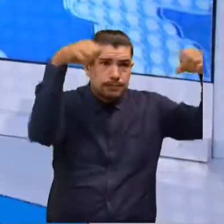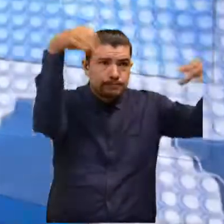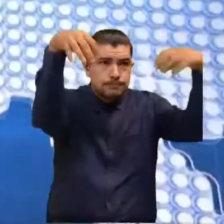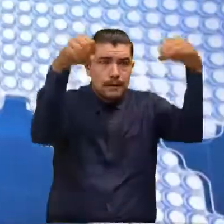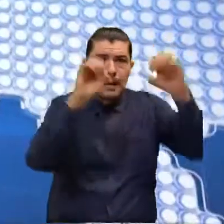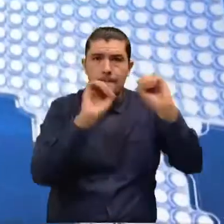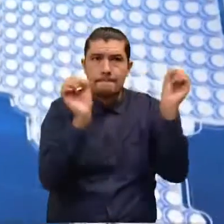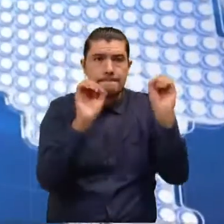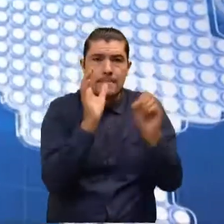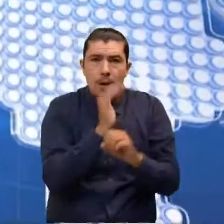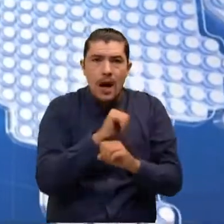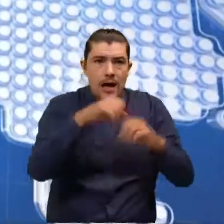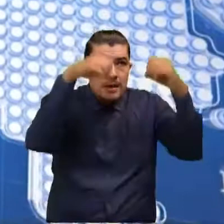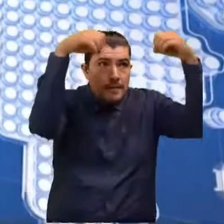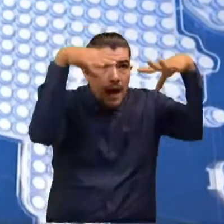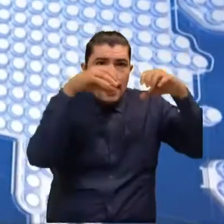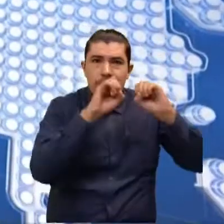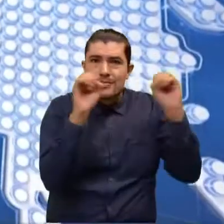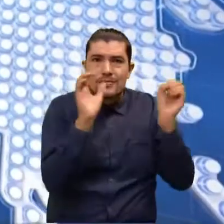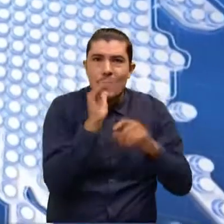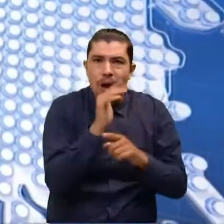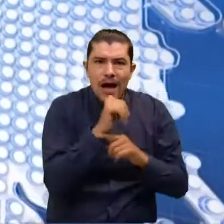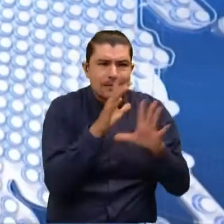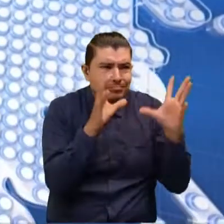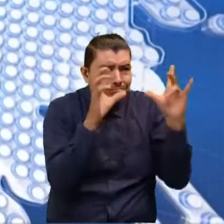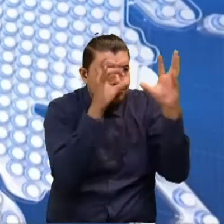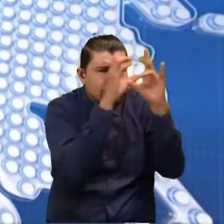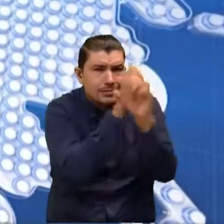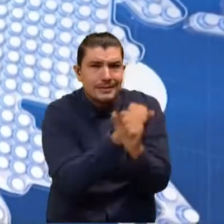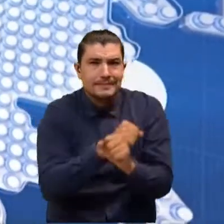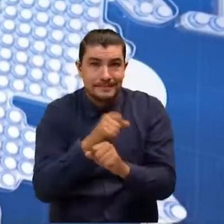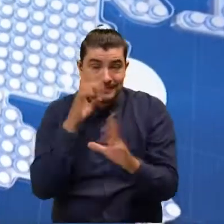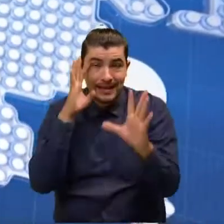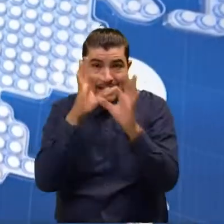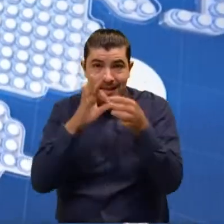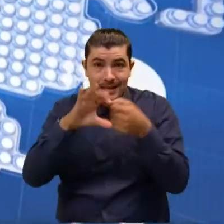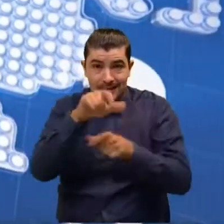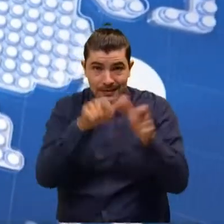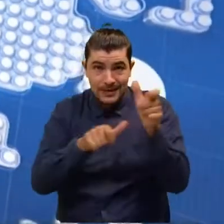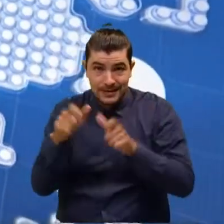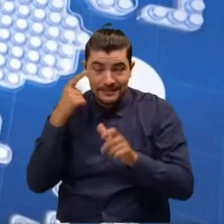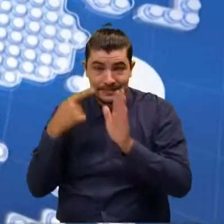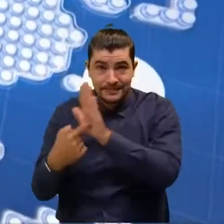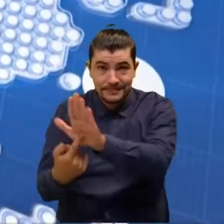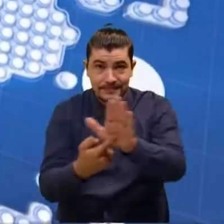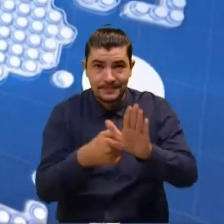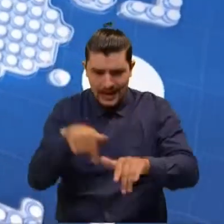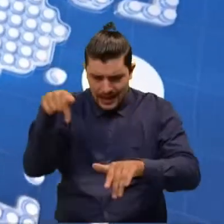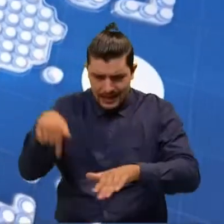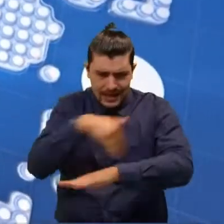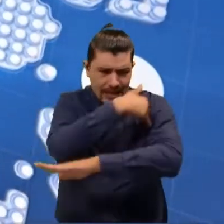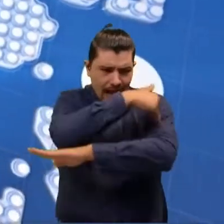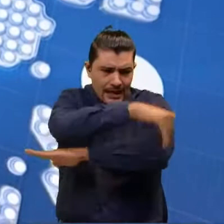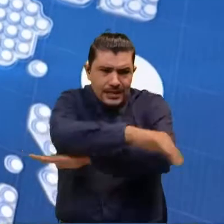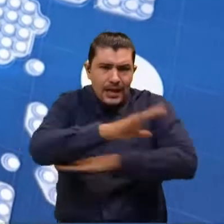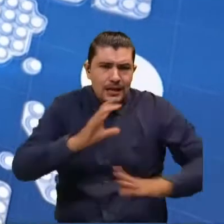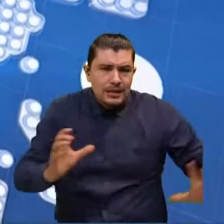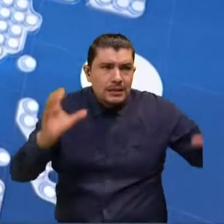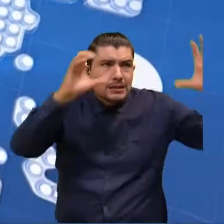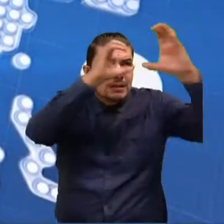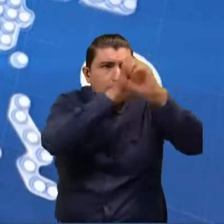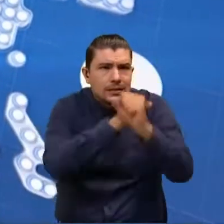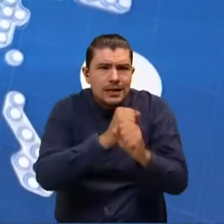Para el ente ciudadano, como ustedes pueden ver, estamos con la calle toda oscura porque las